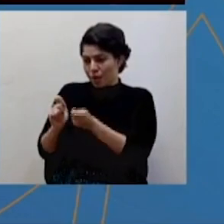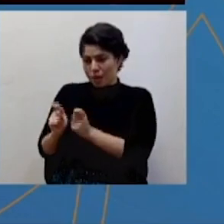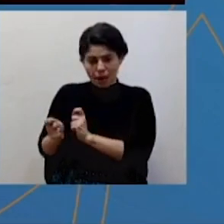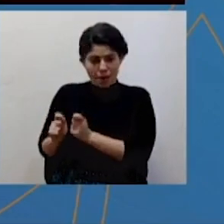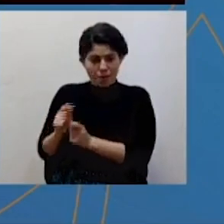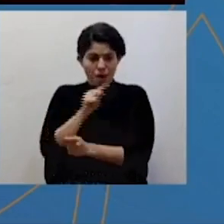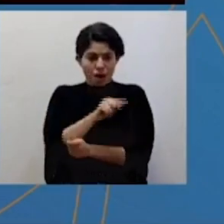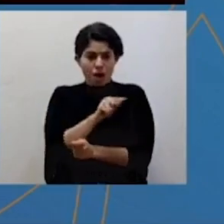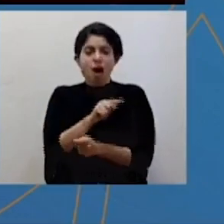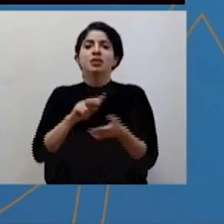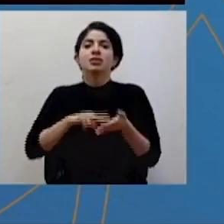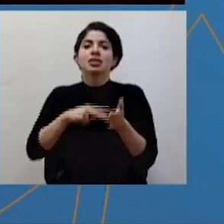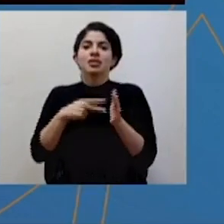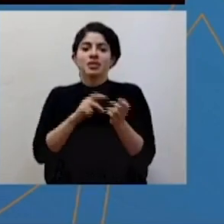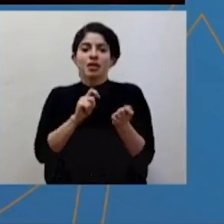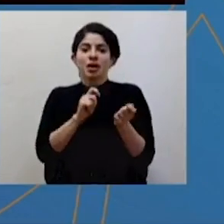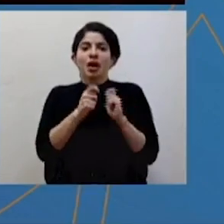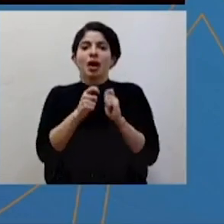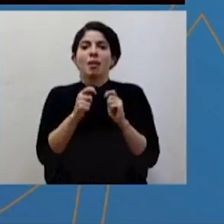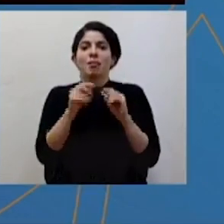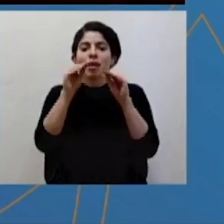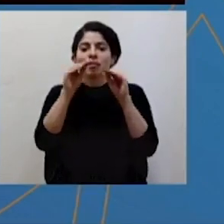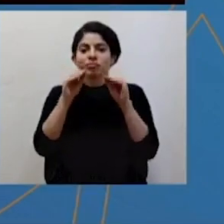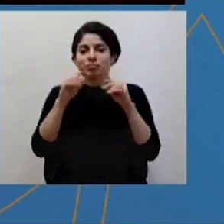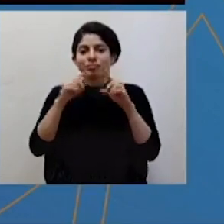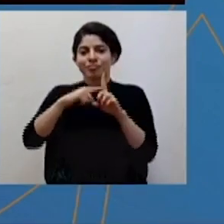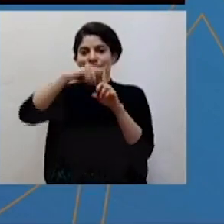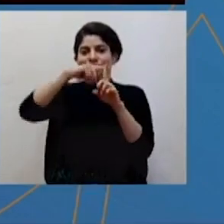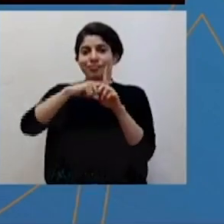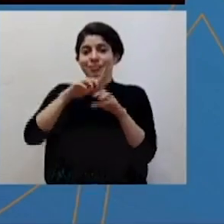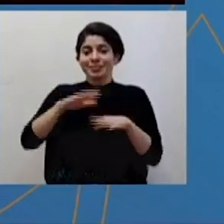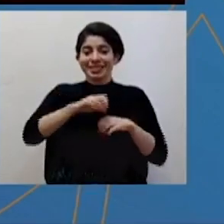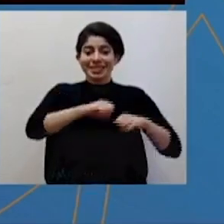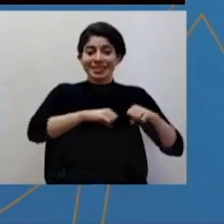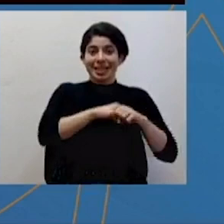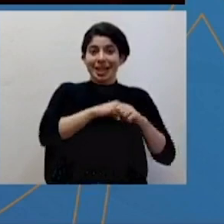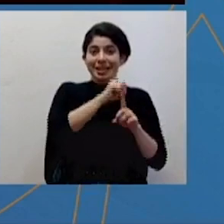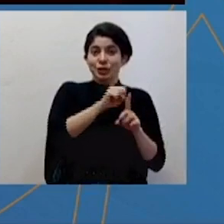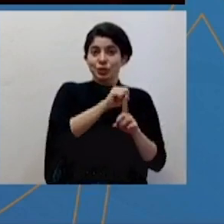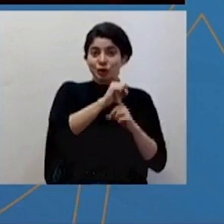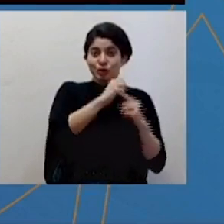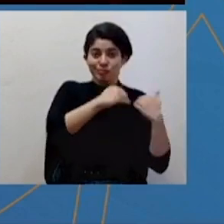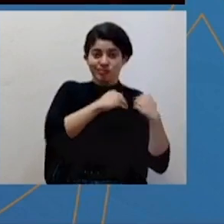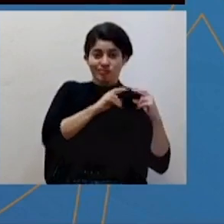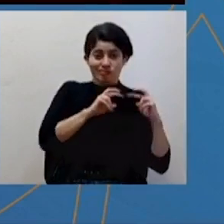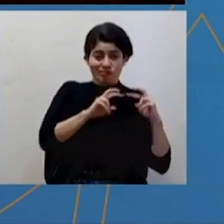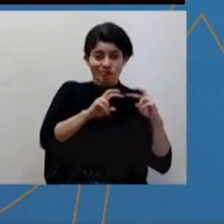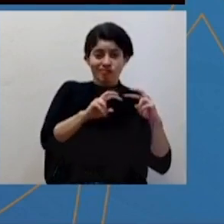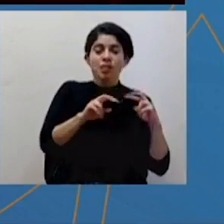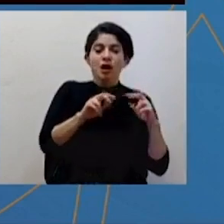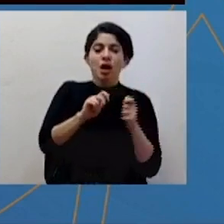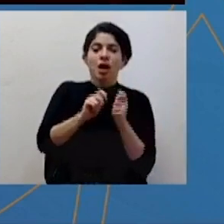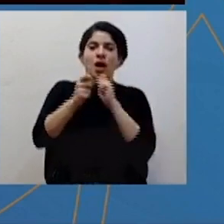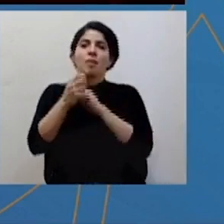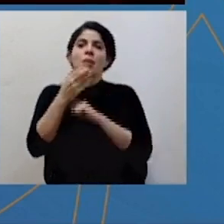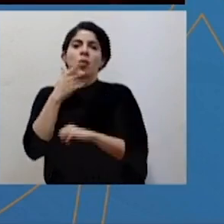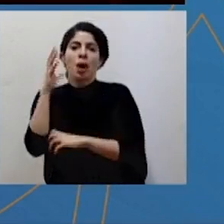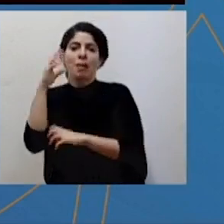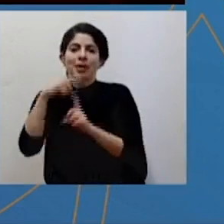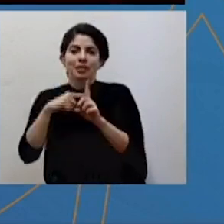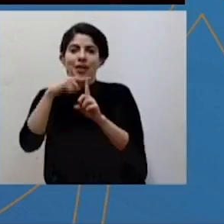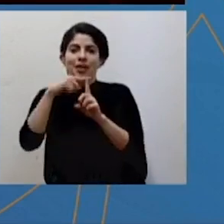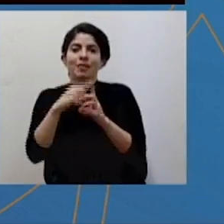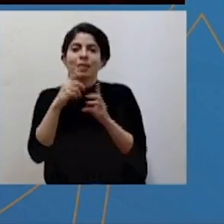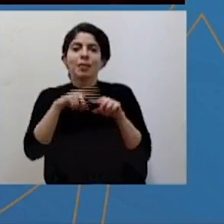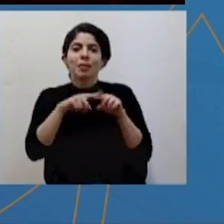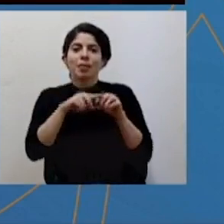queden en los rangos que se han denominado por la sala de situación dentro del rango de la alerta amarilla. En